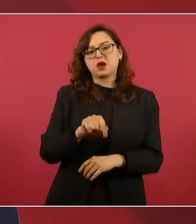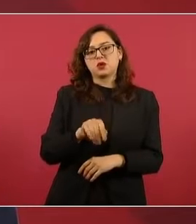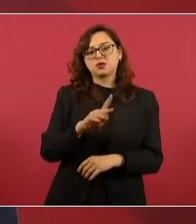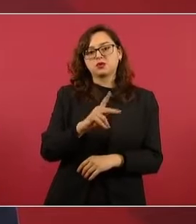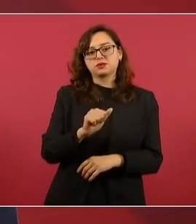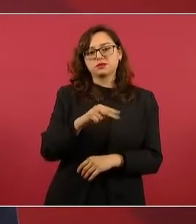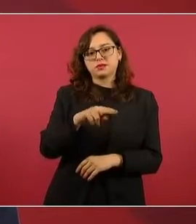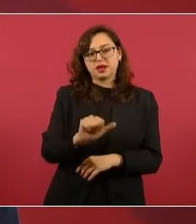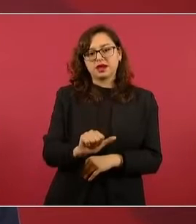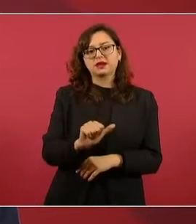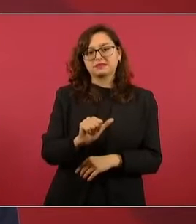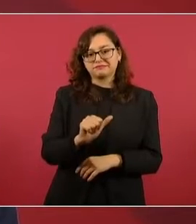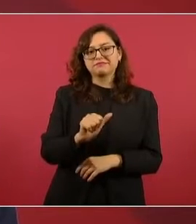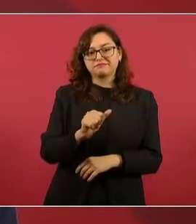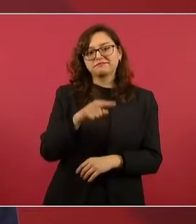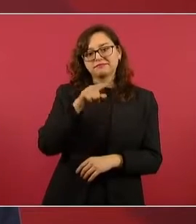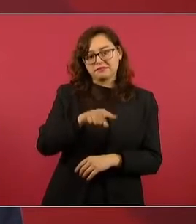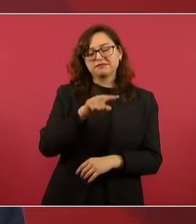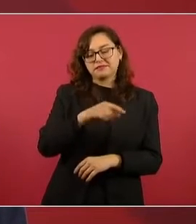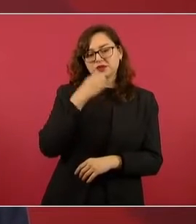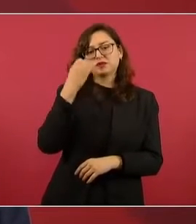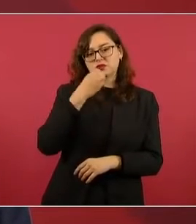a la clarecedora municipal.